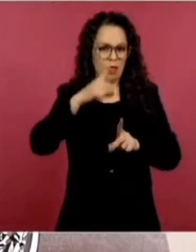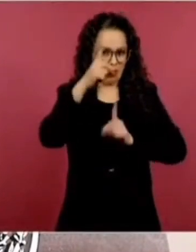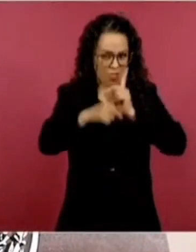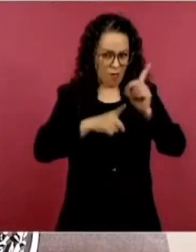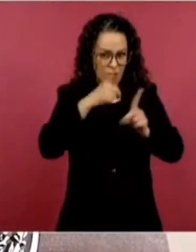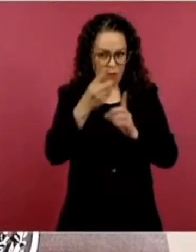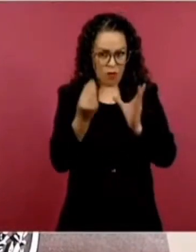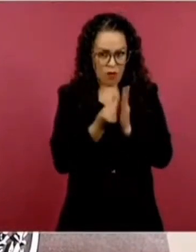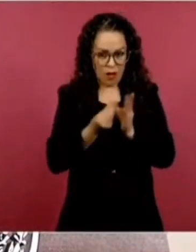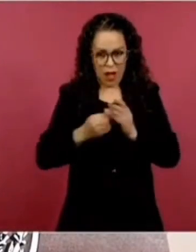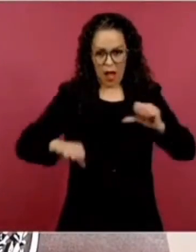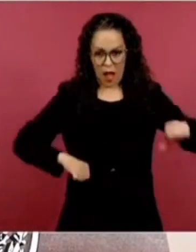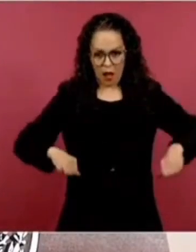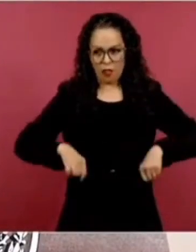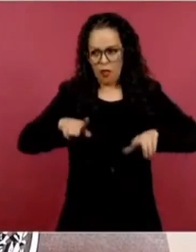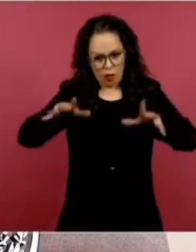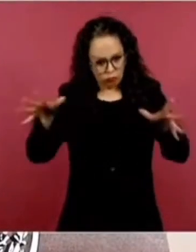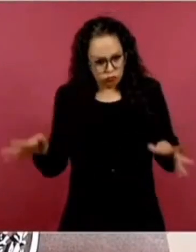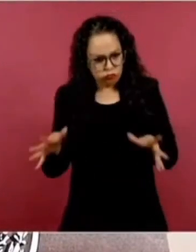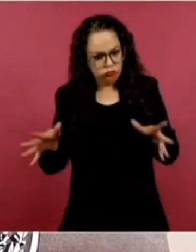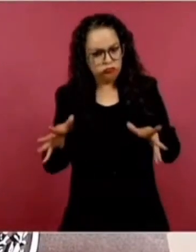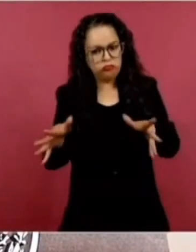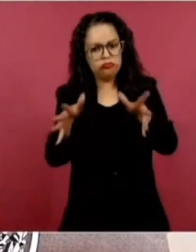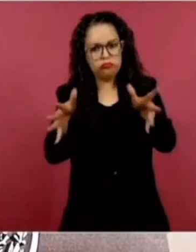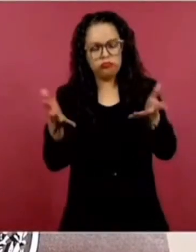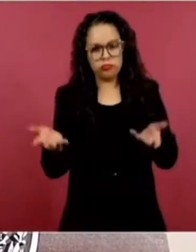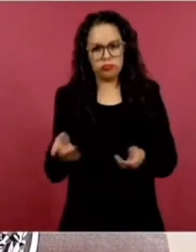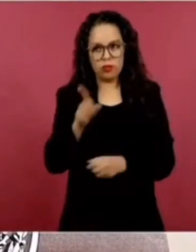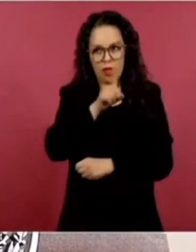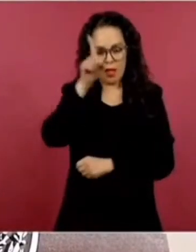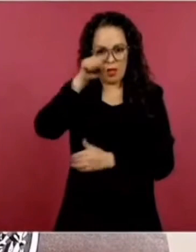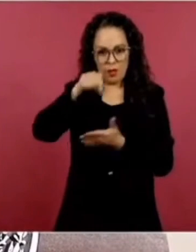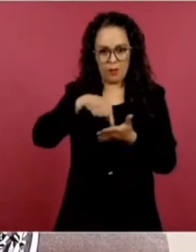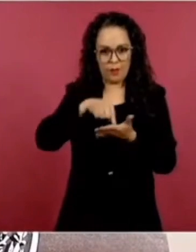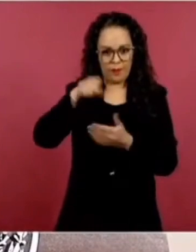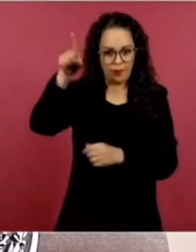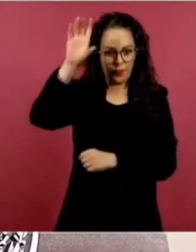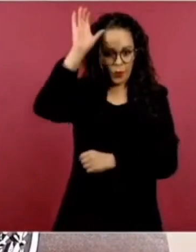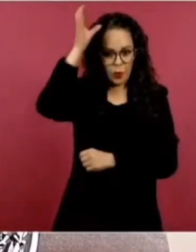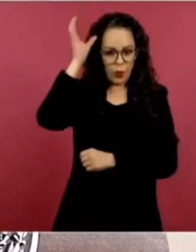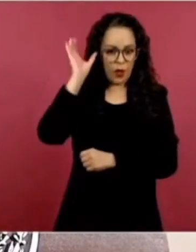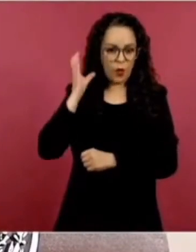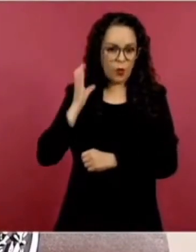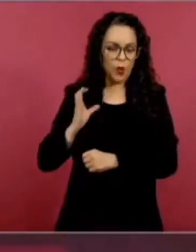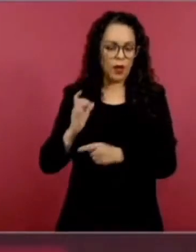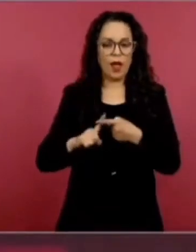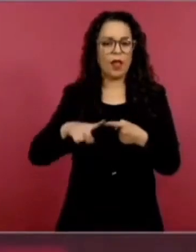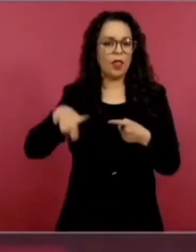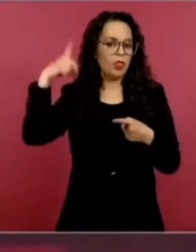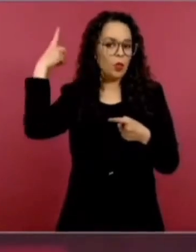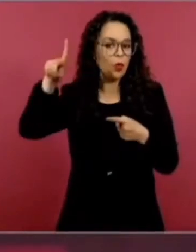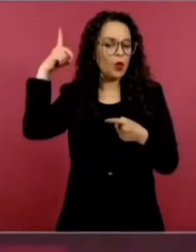de Coahuila y Durango.